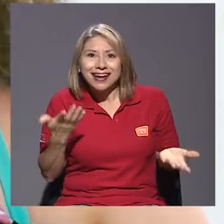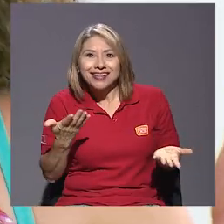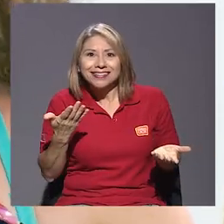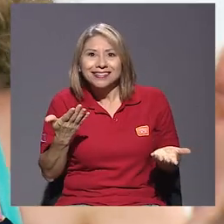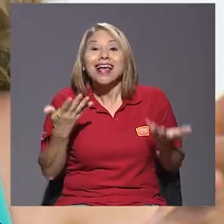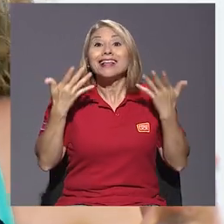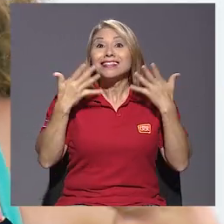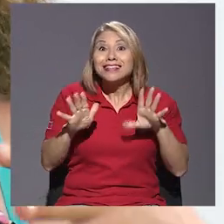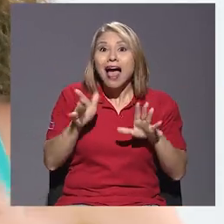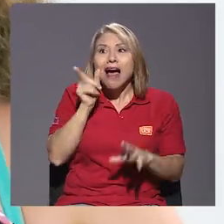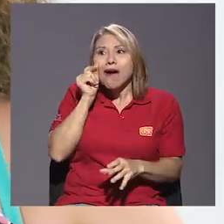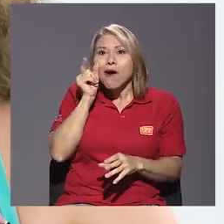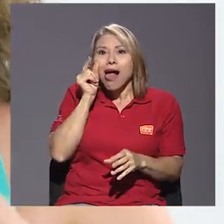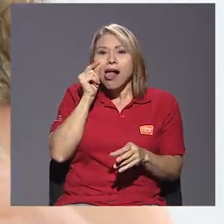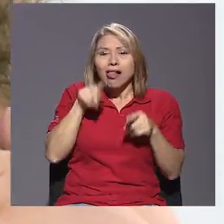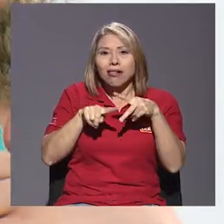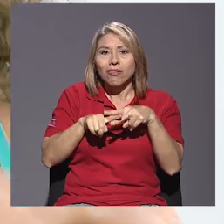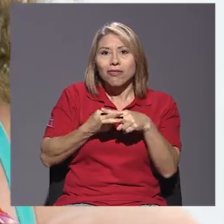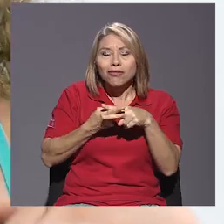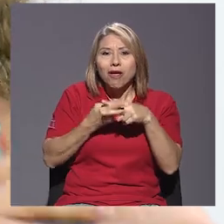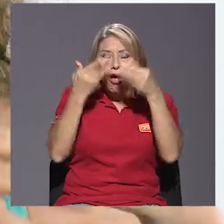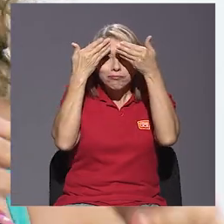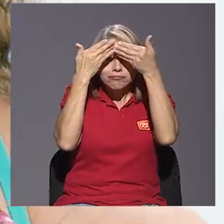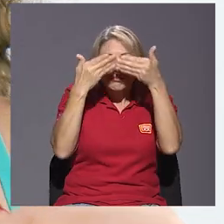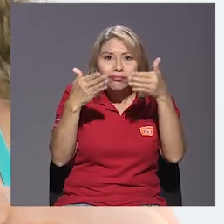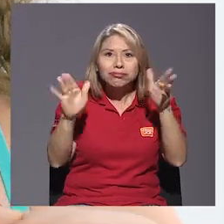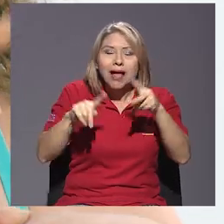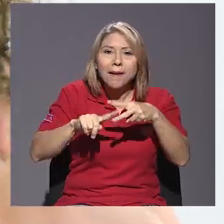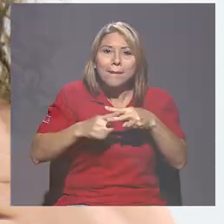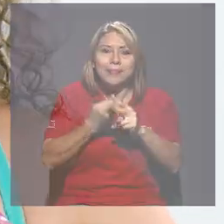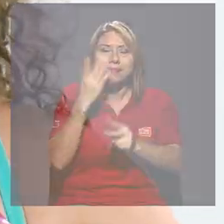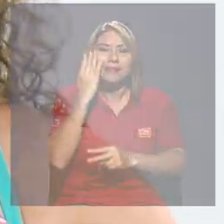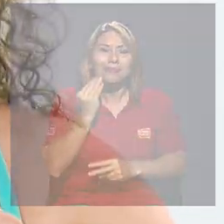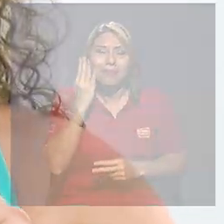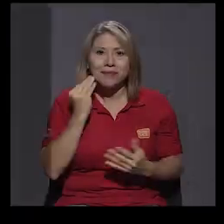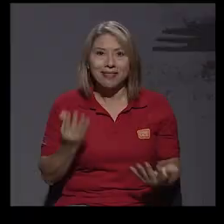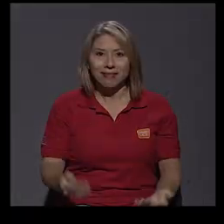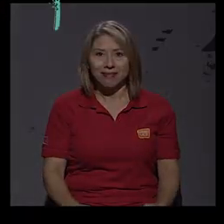la curiosidad, ¿verdad? De empezar, digamos, a empezar a experimentar.